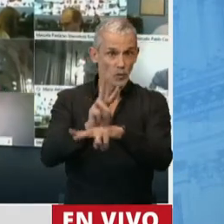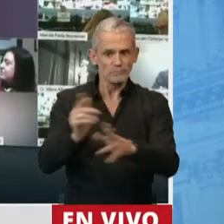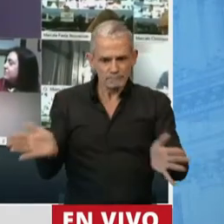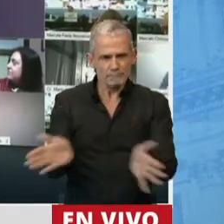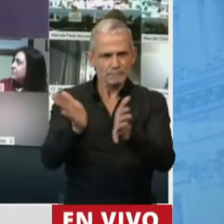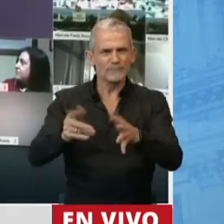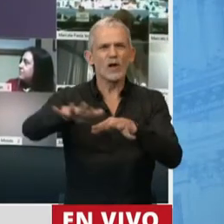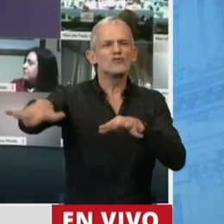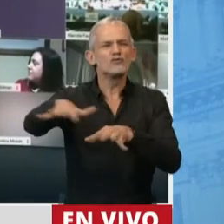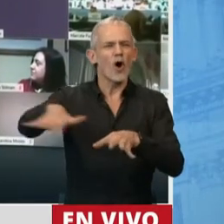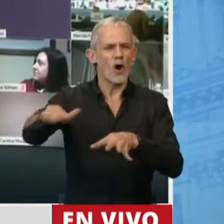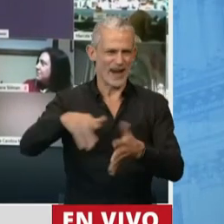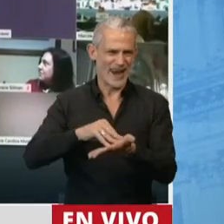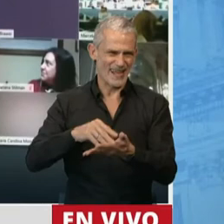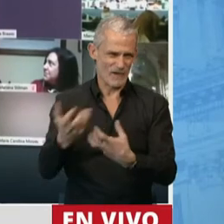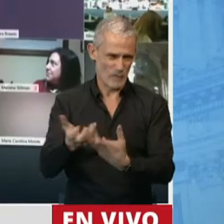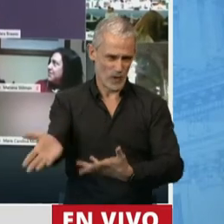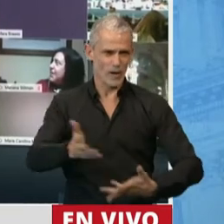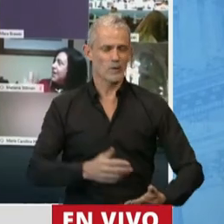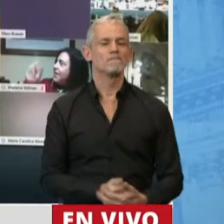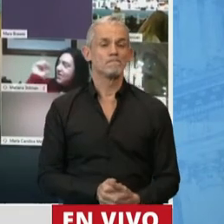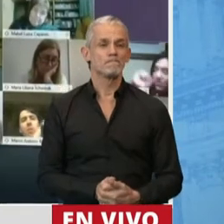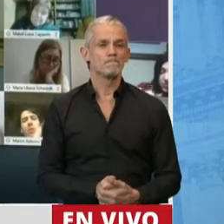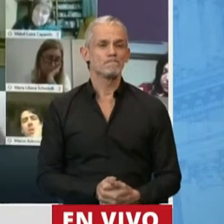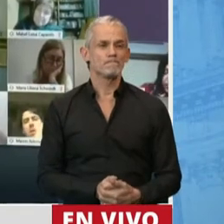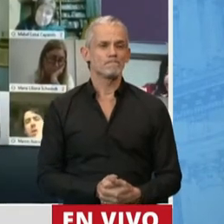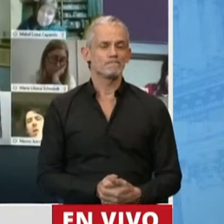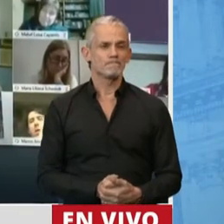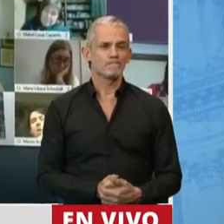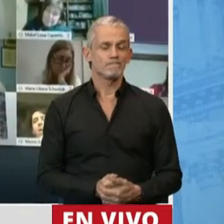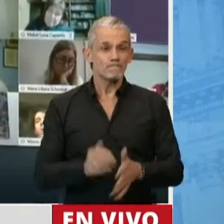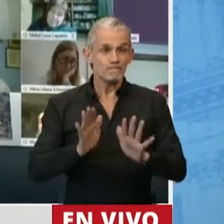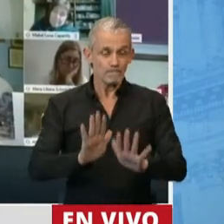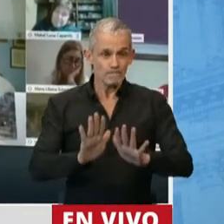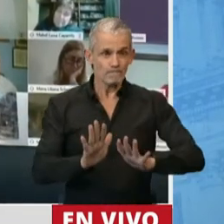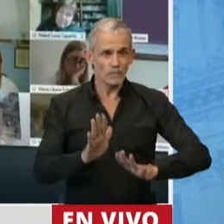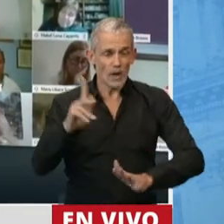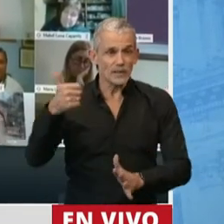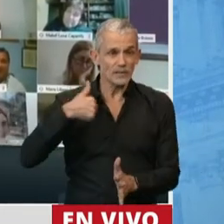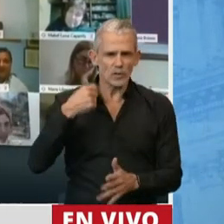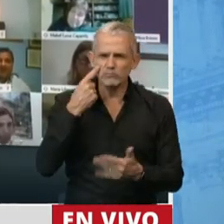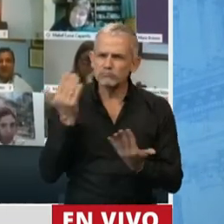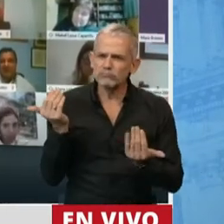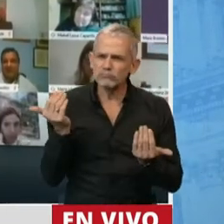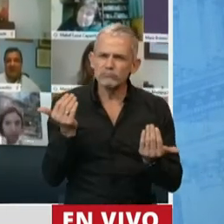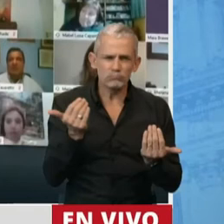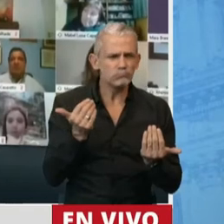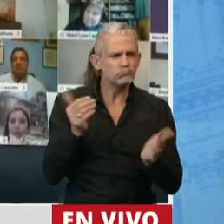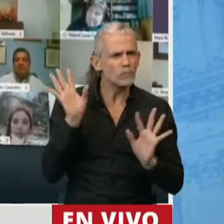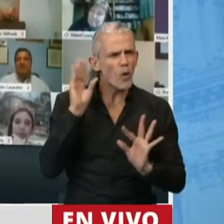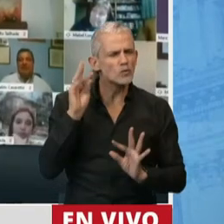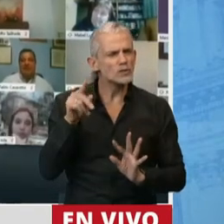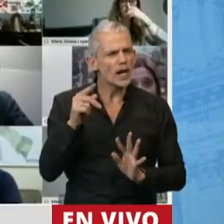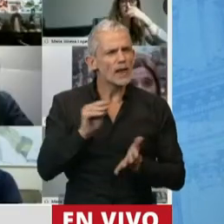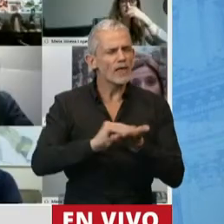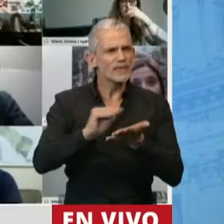favorecer una zona. Es así que aquí escuché que había diputados